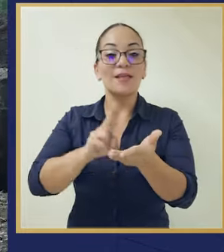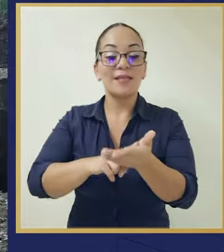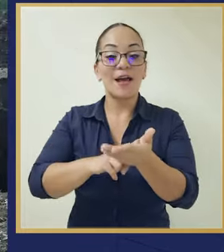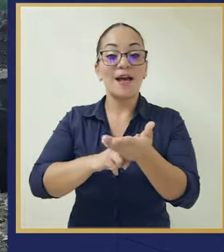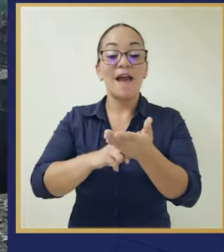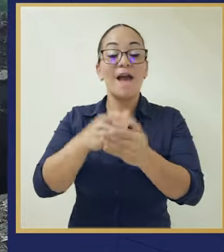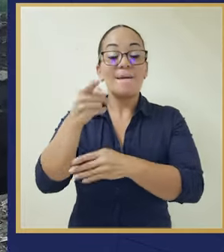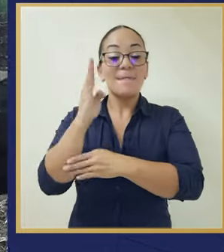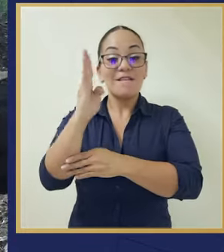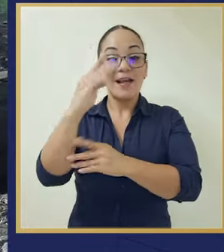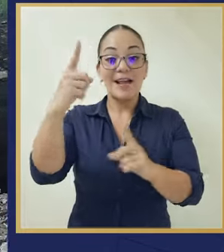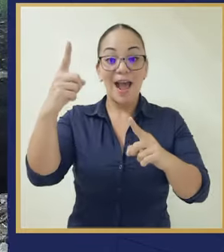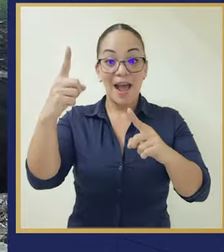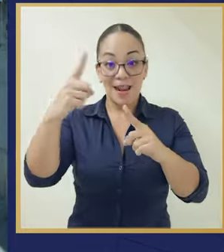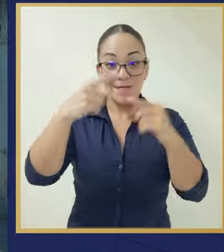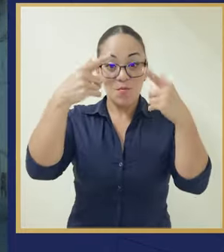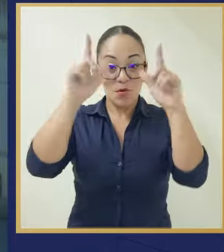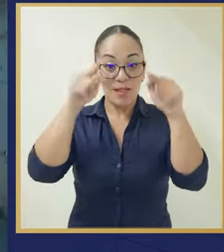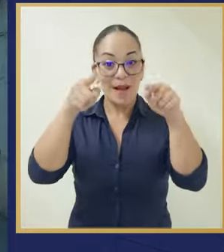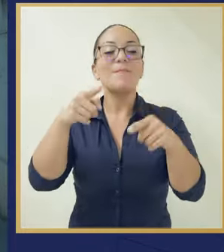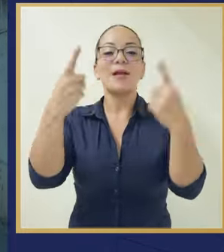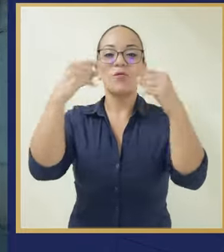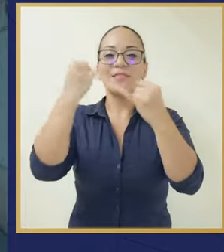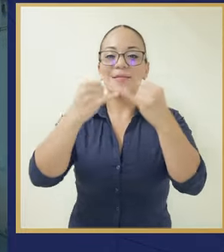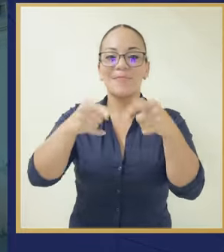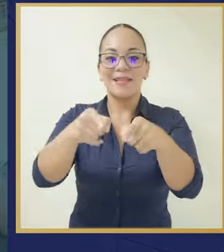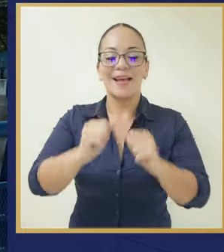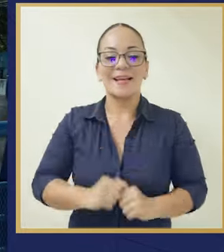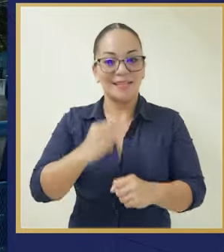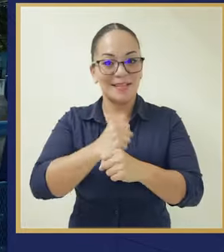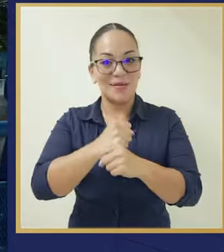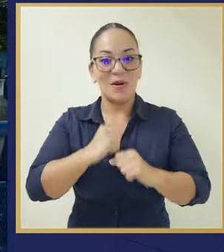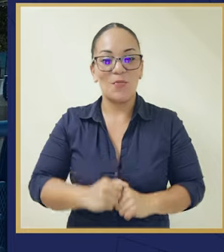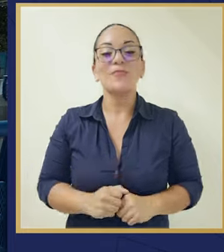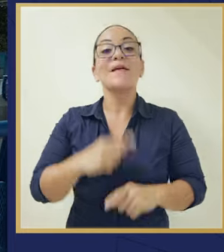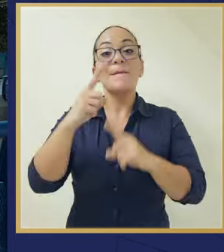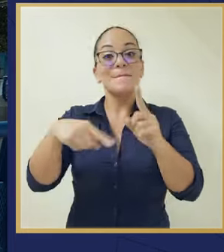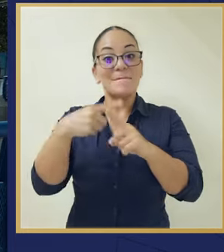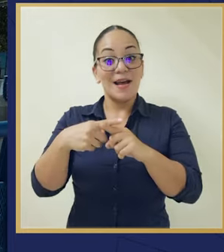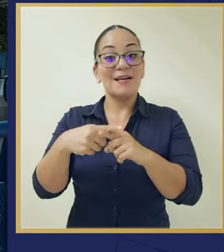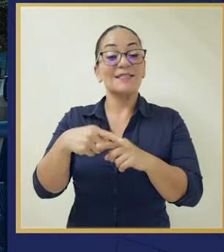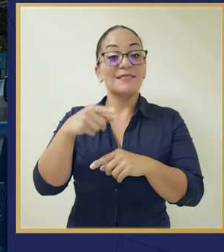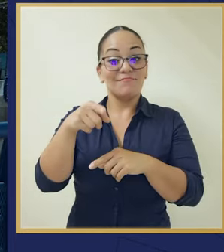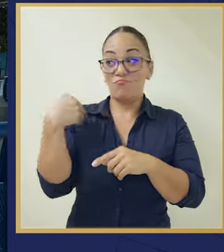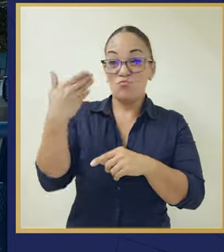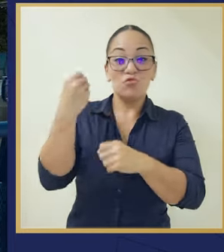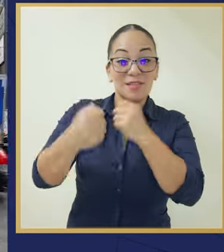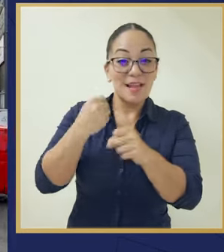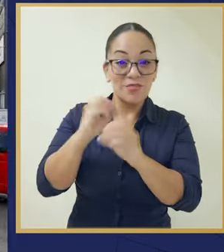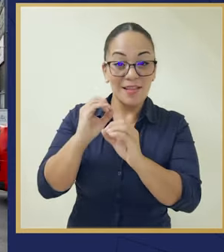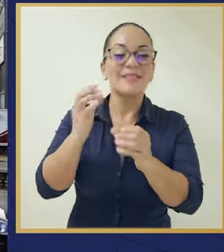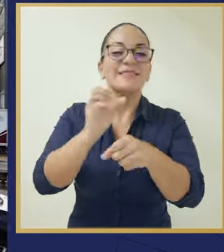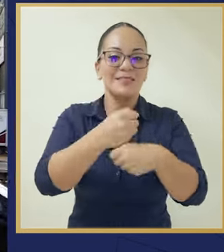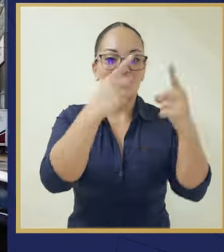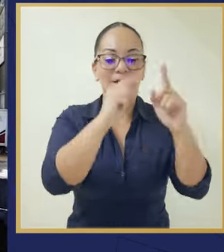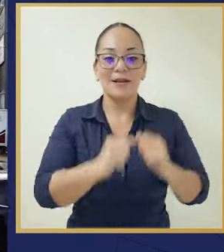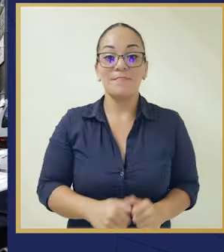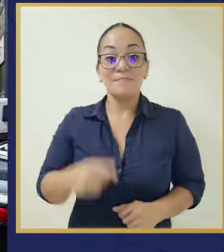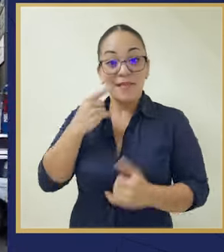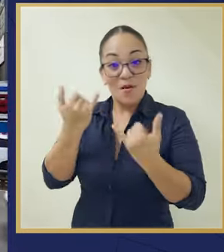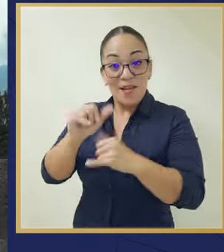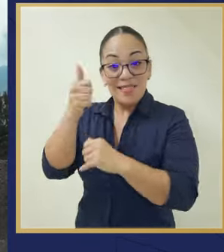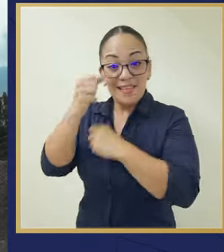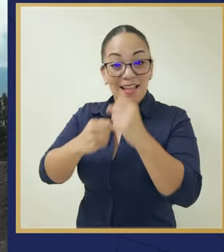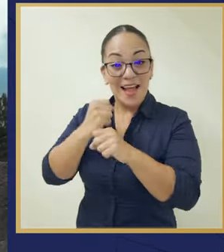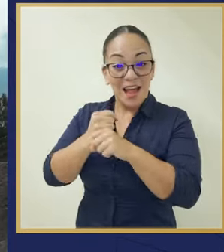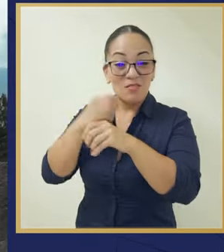lo que es Barranca Limonal para que pueda ser terminado, para que la labor que no se hizo en tantos años se haga. Llevamos 10 años con